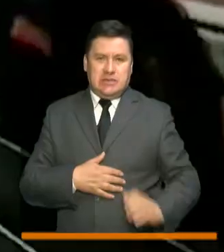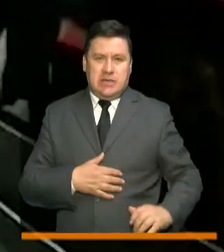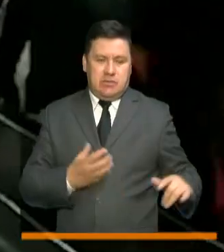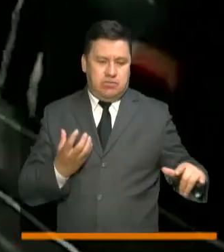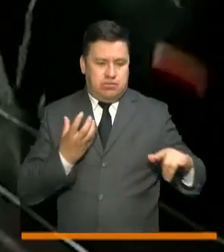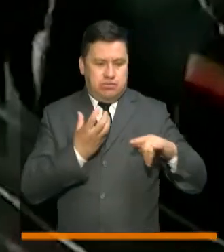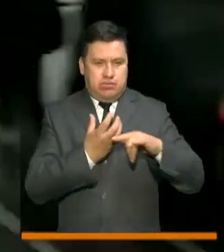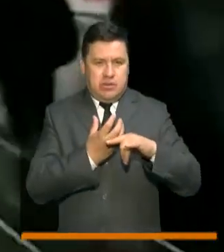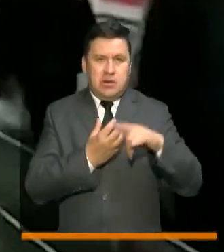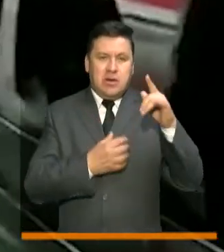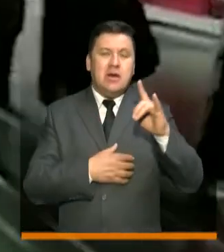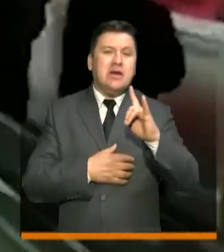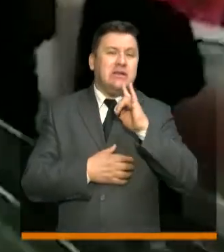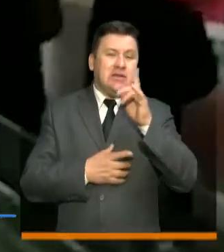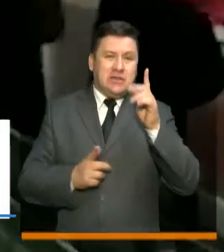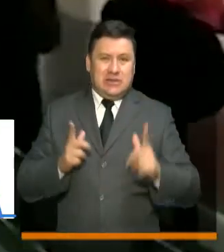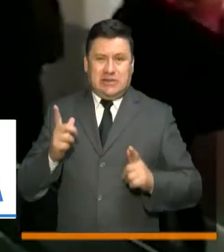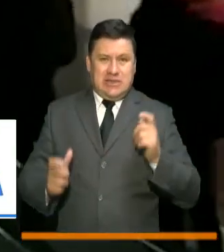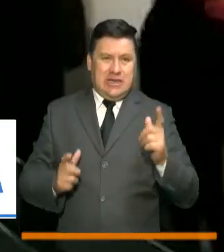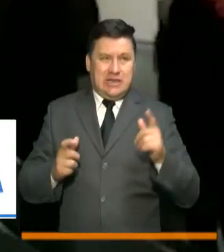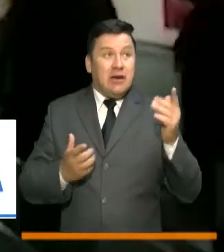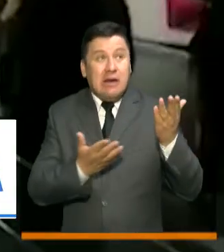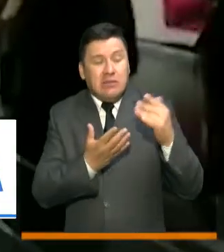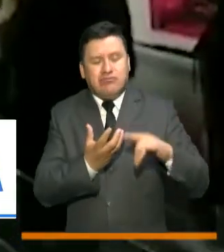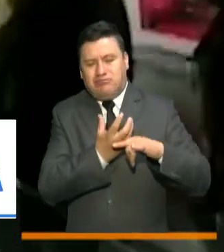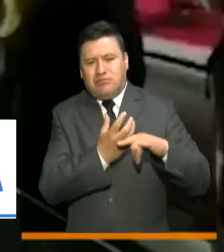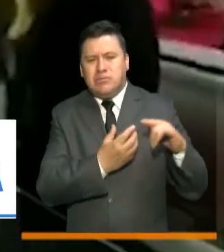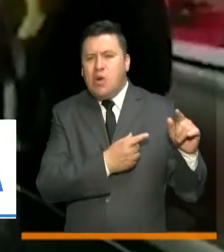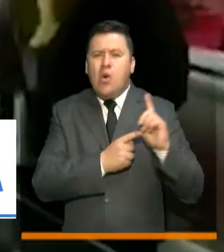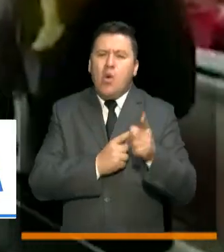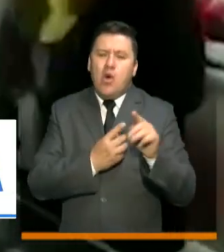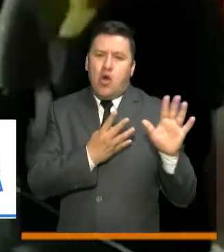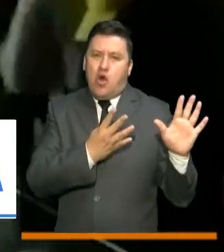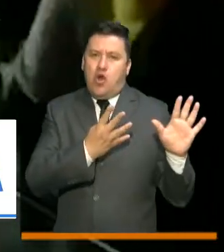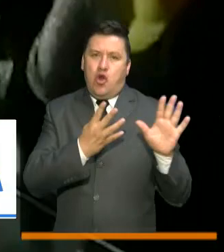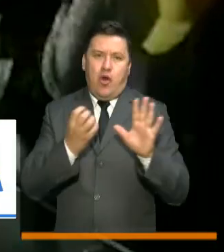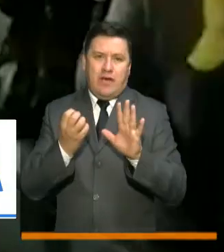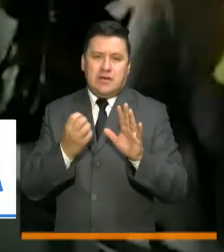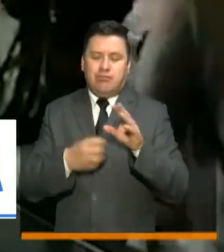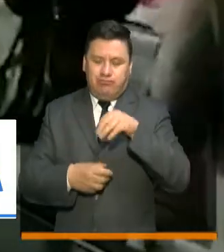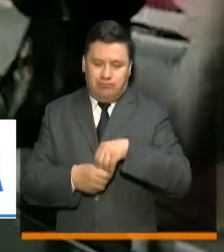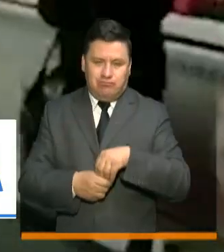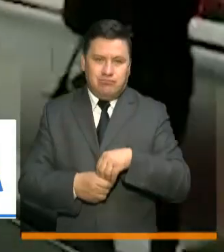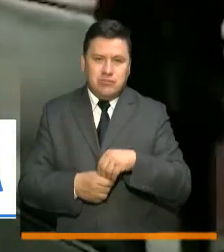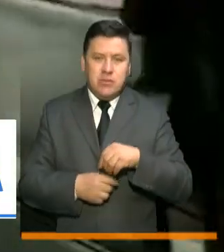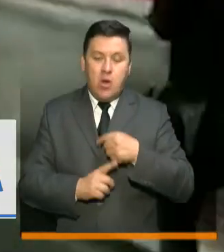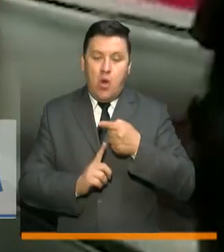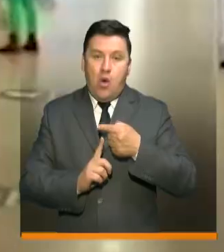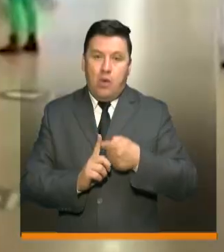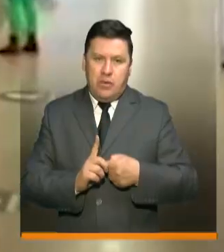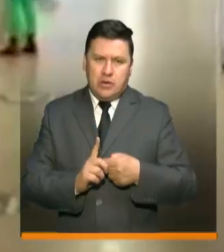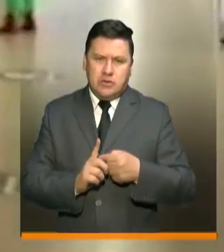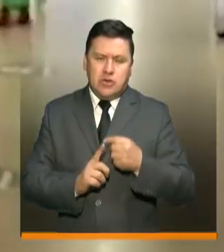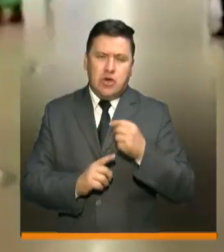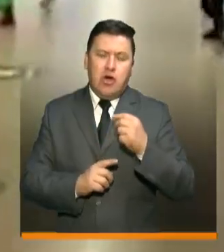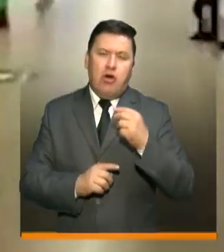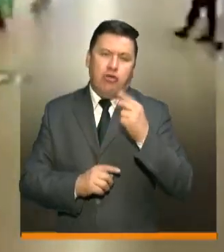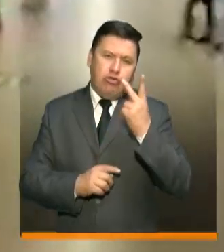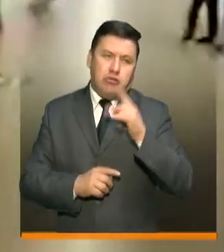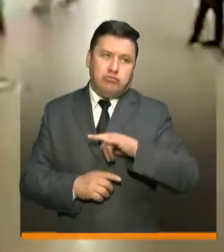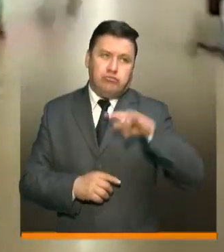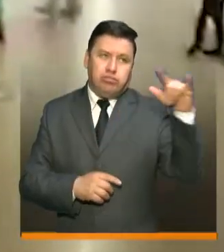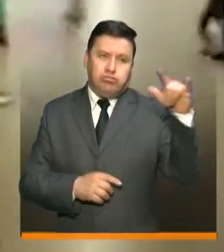procedentes de Houston, Texas. Un total de 900 colombianos han sido repatriados en el último mes en 12 vuelos con